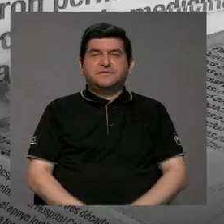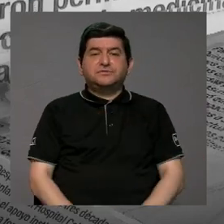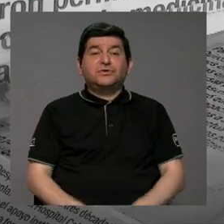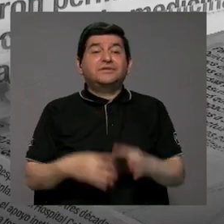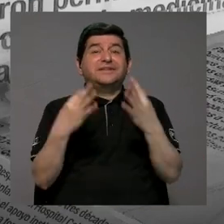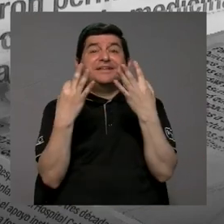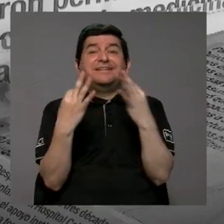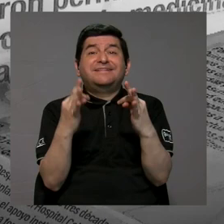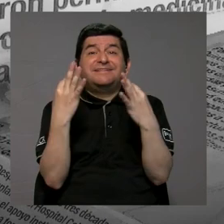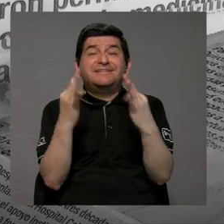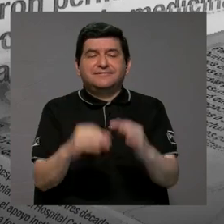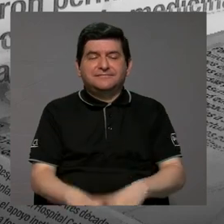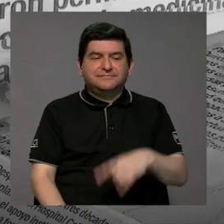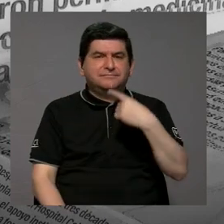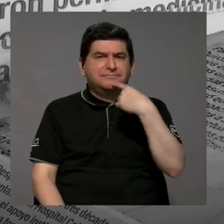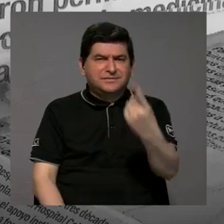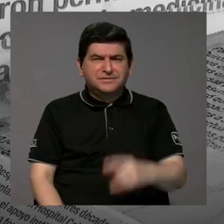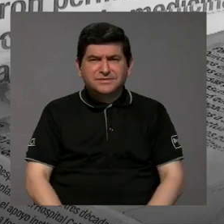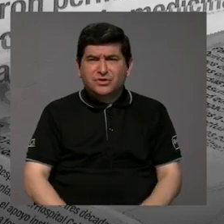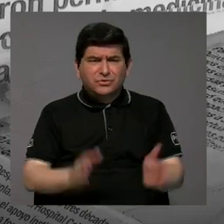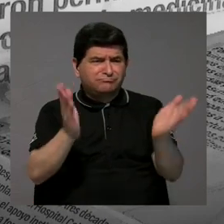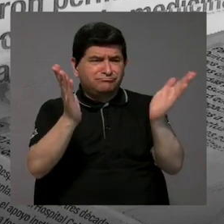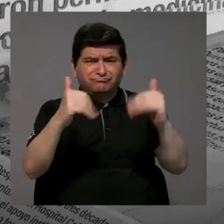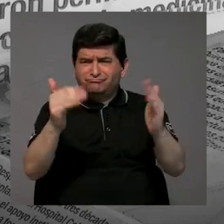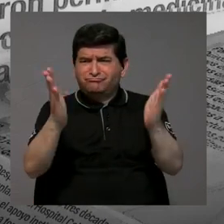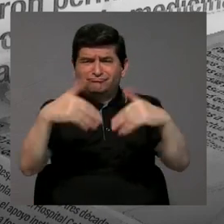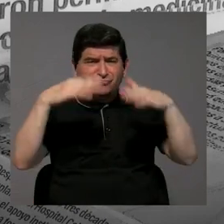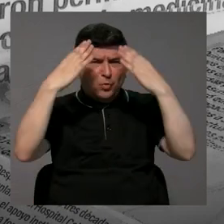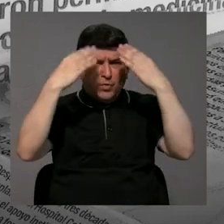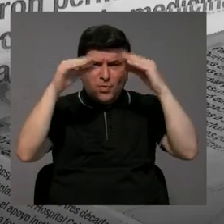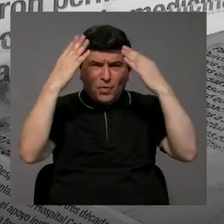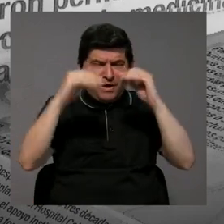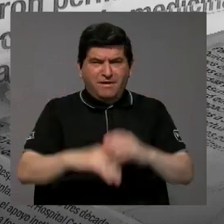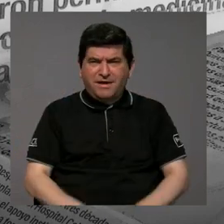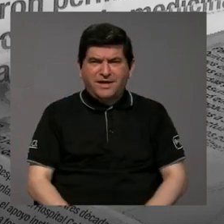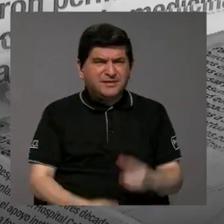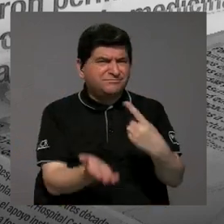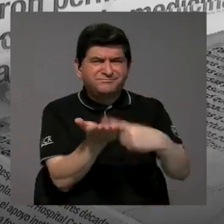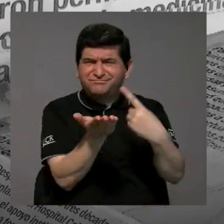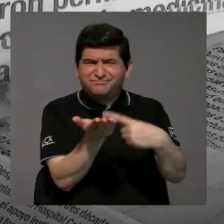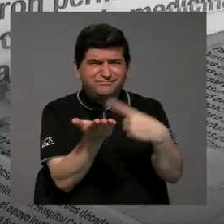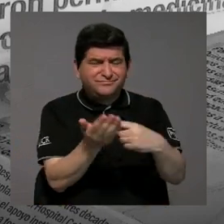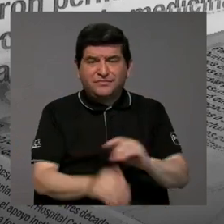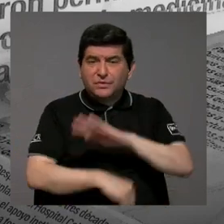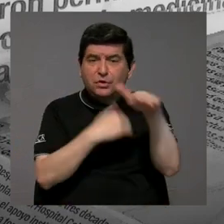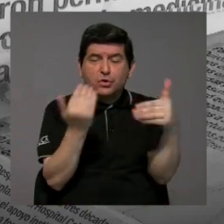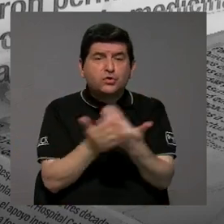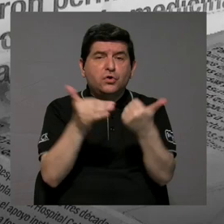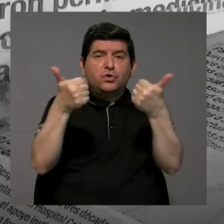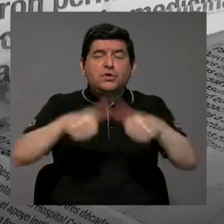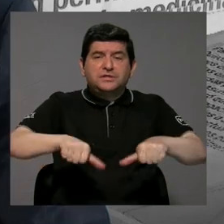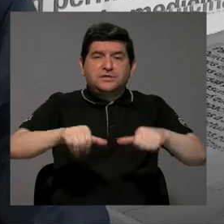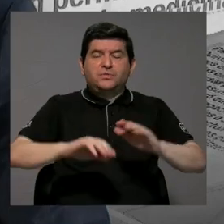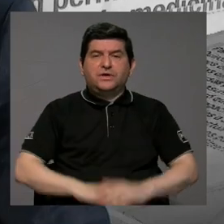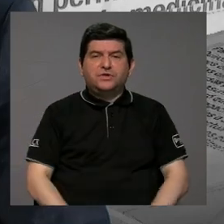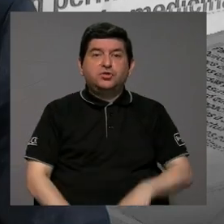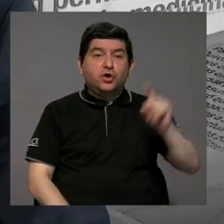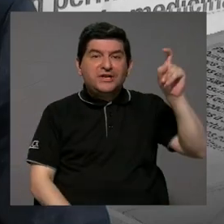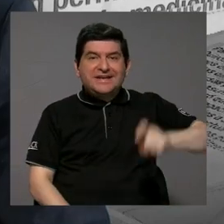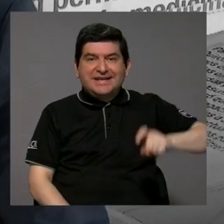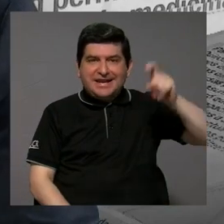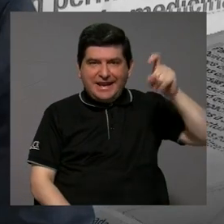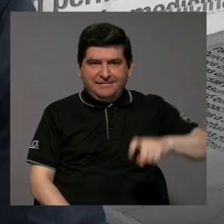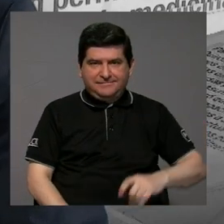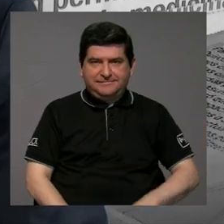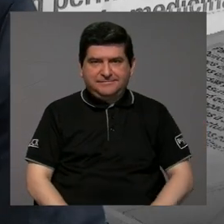lo que pretendía, porque se dice que no hay mucha información, no hubo mucha discusión, como que todo el mundo estuvo de acuerdo que era